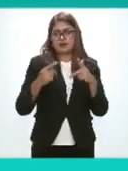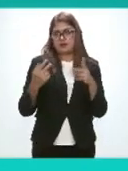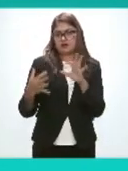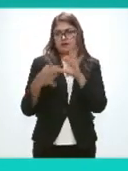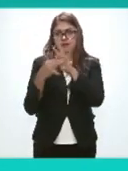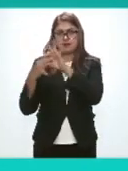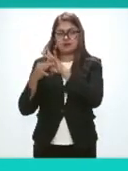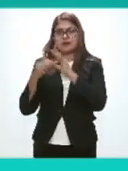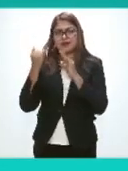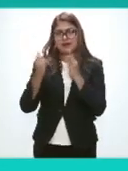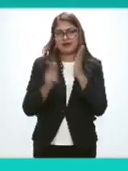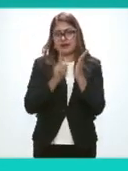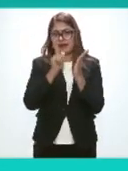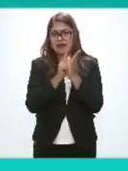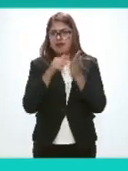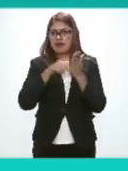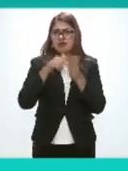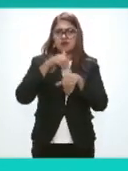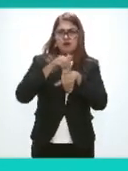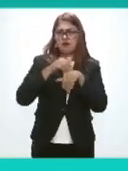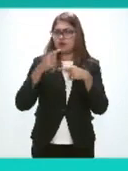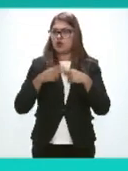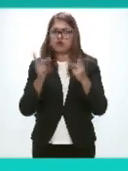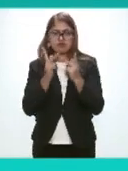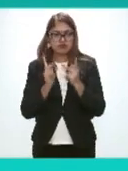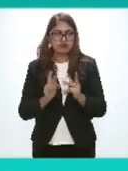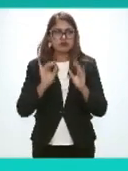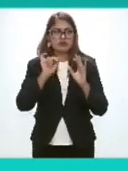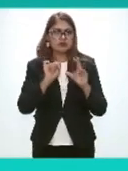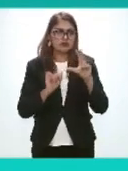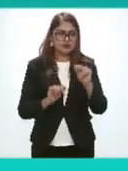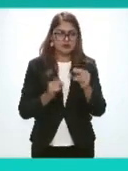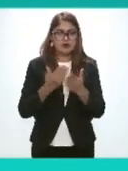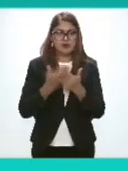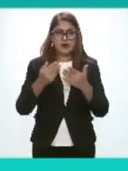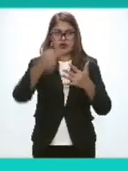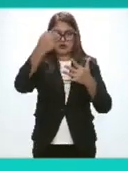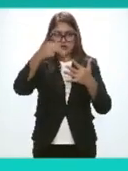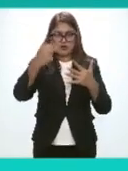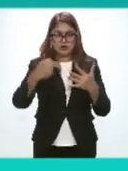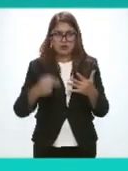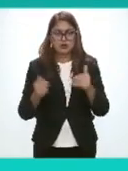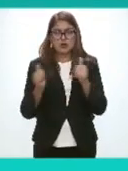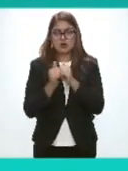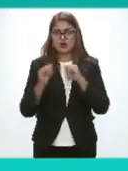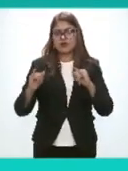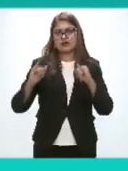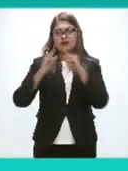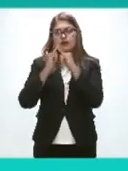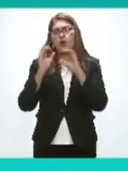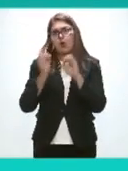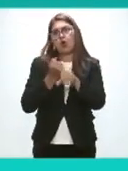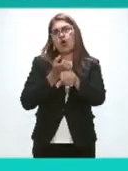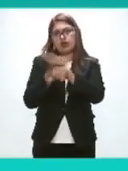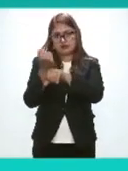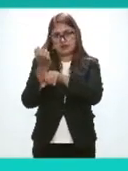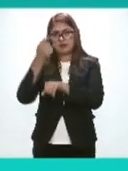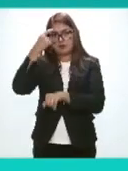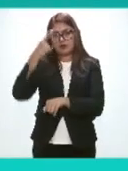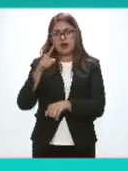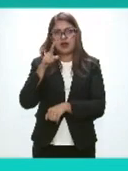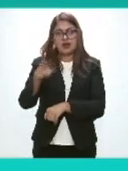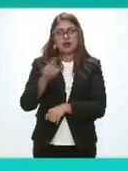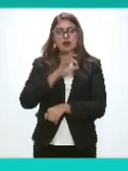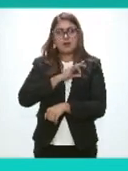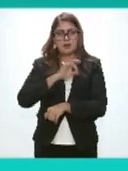declaración De corrum legal Y apertura De la sesión Para tal efecto Los nombraré Por institución O entidad federativa Para la cual